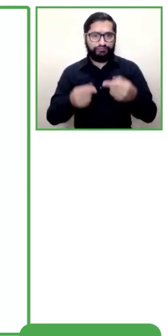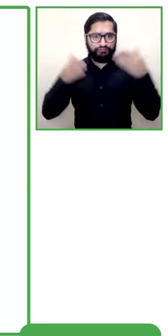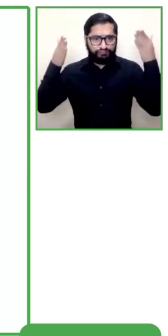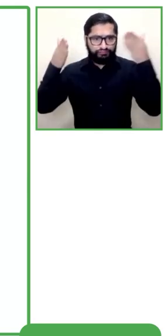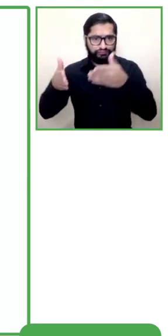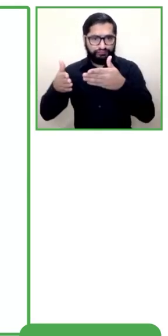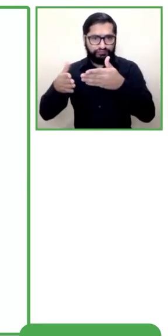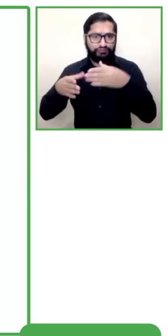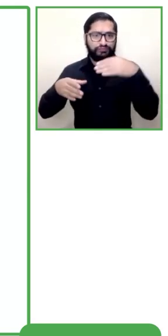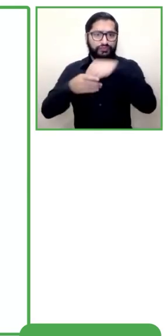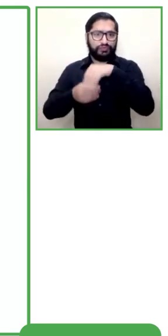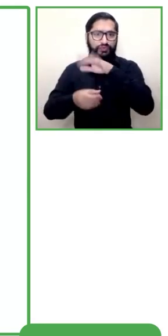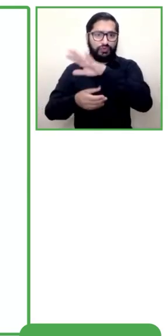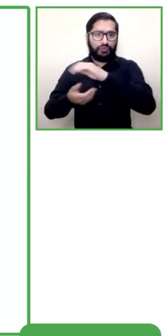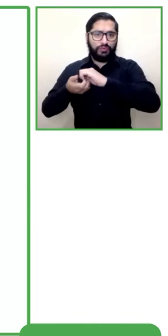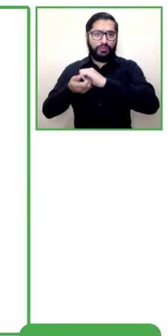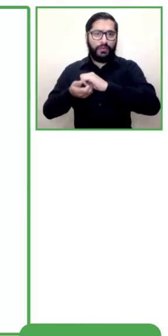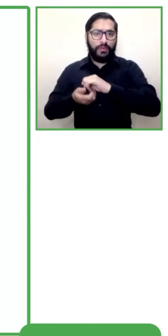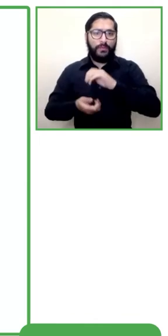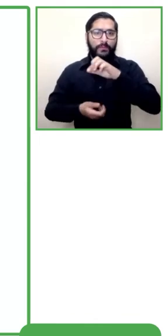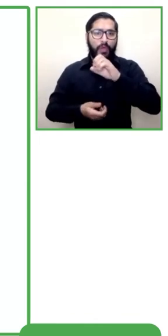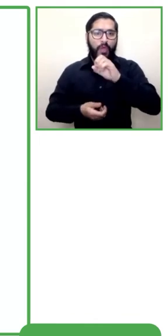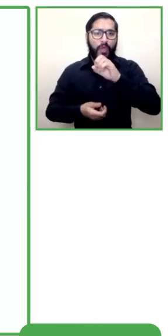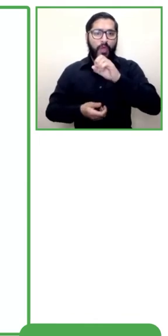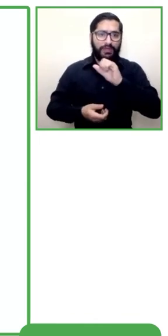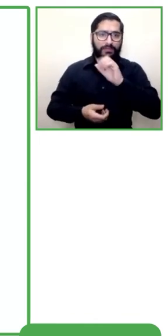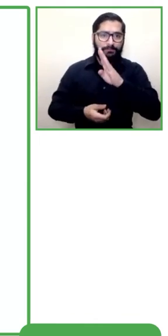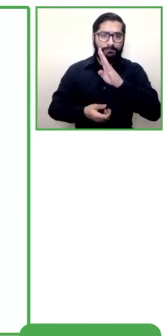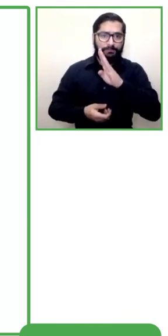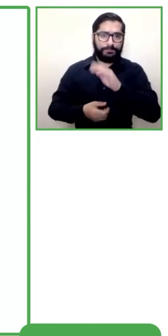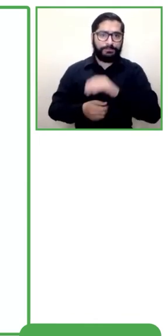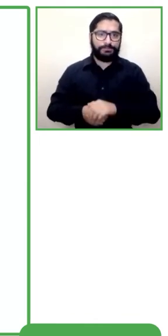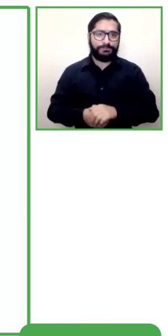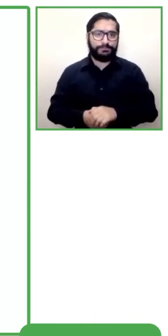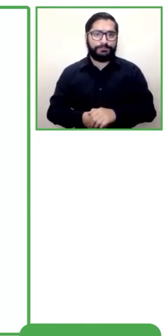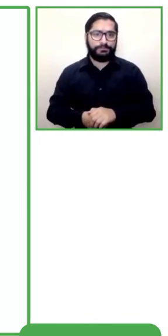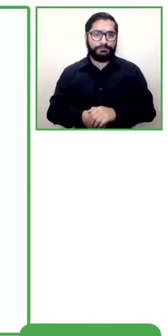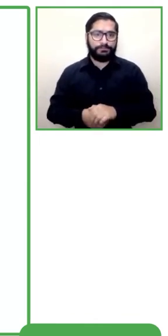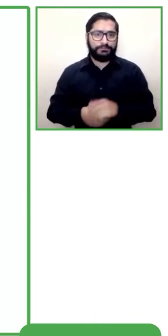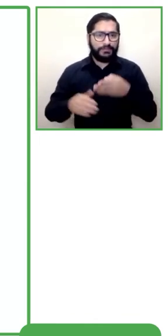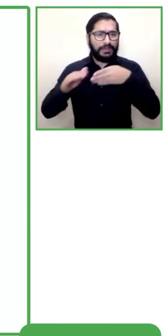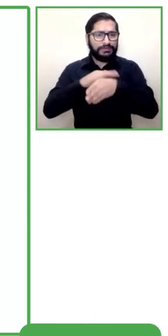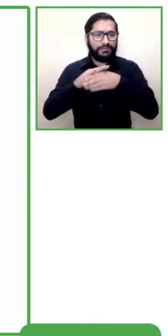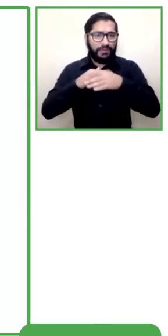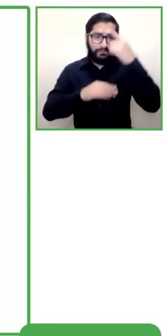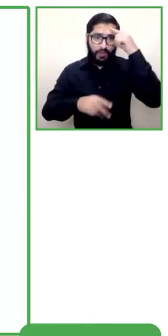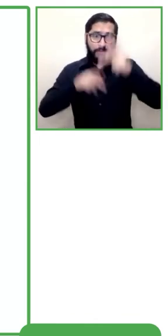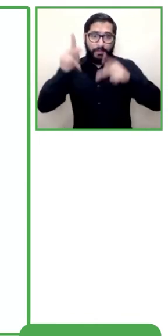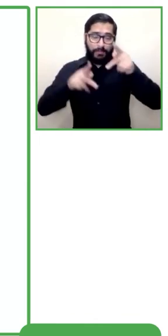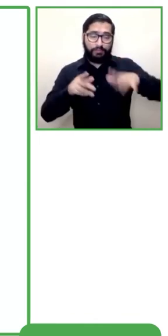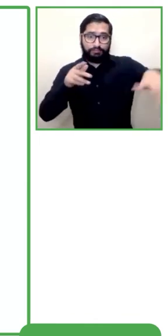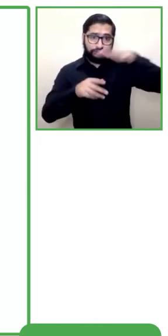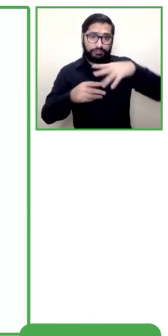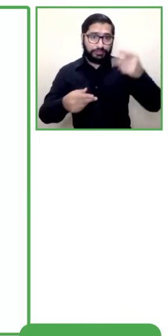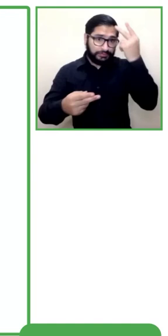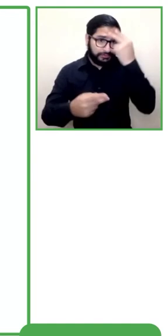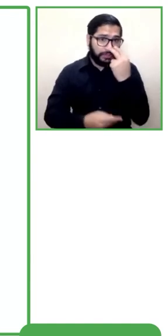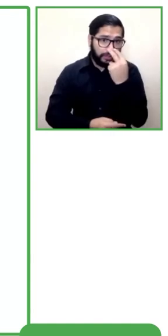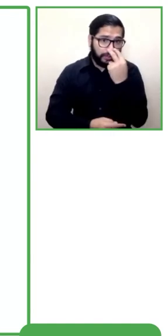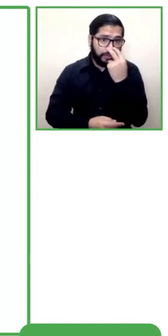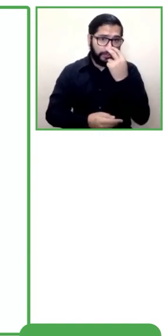crea locales accesibles para personas con capacidad visual y está en Turquía. Ersin te dejo la palabra por favor.